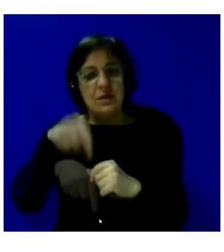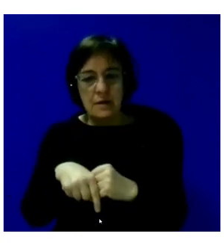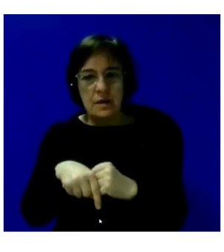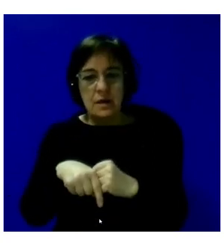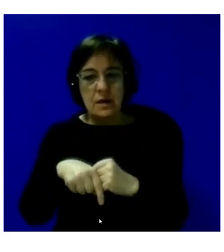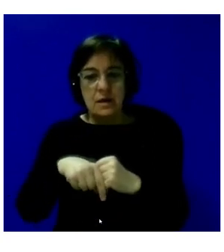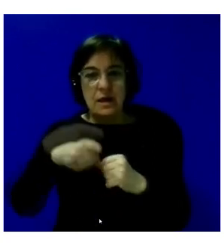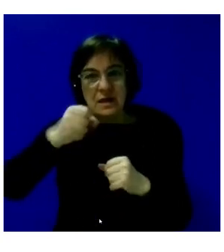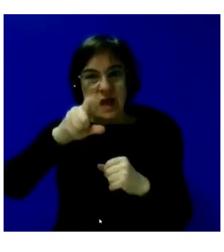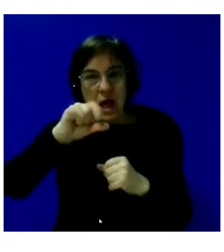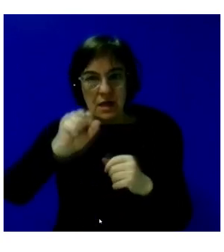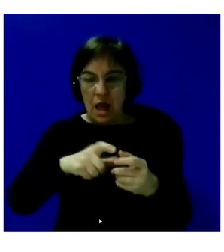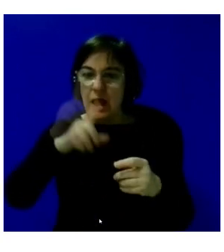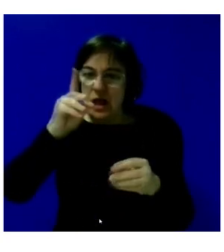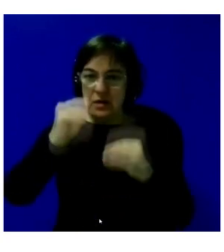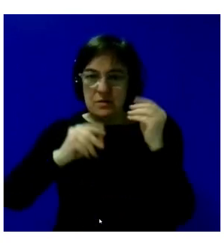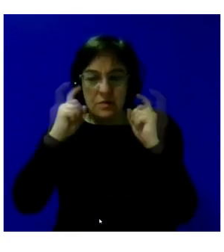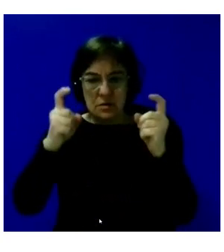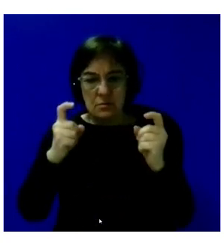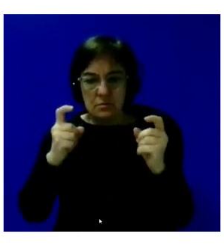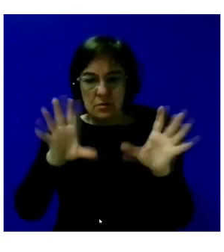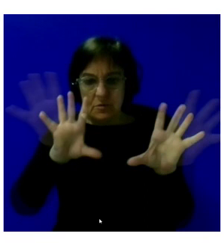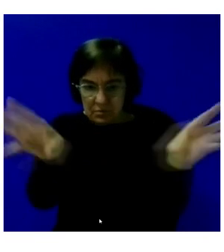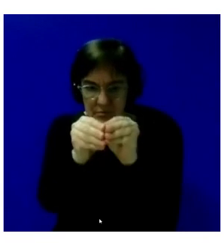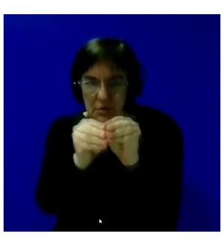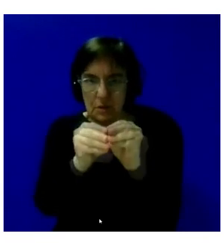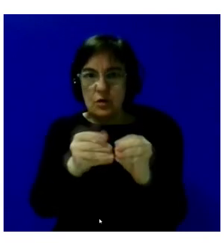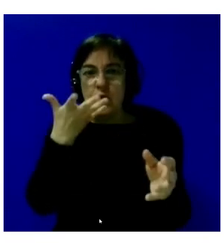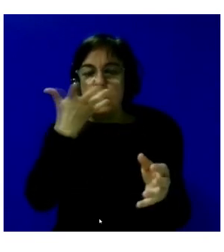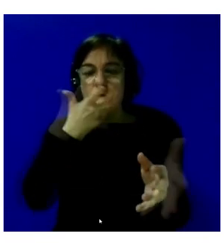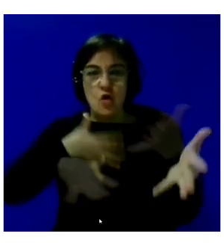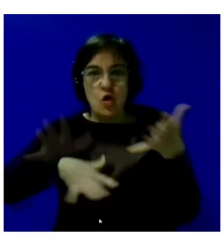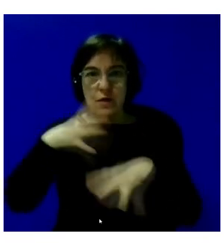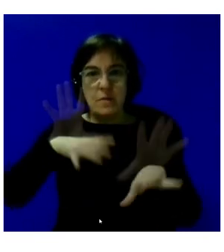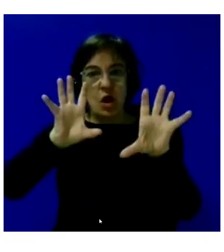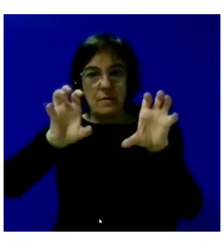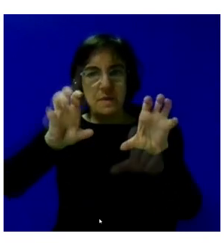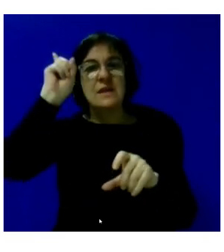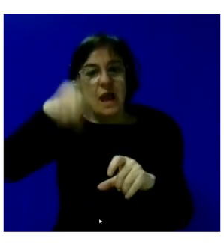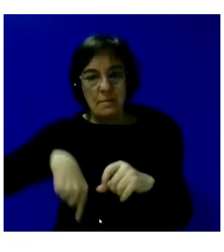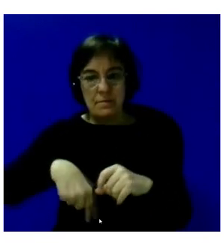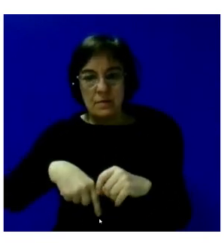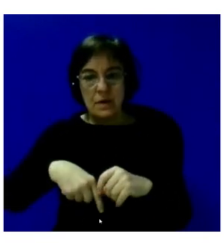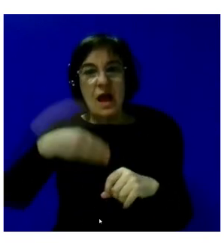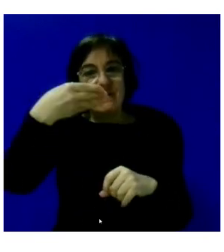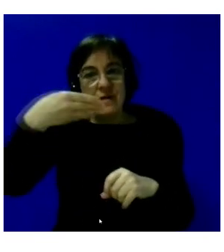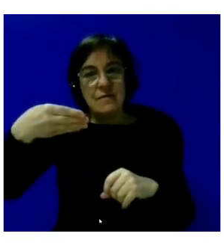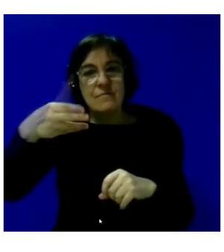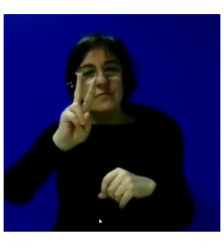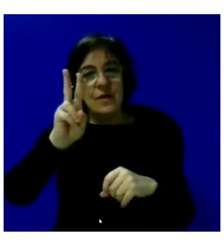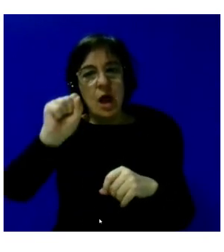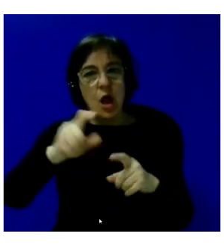Galia, que ha hecho el esfuerzo de concentrar el conocimiento y el aprendizaje y, por qué no, también al BBVA, que ha sido